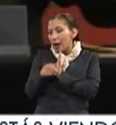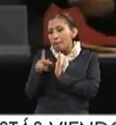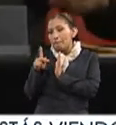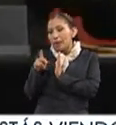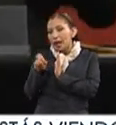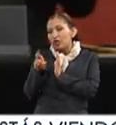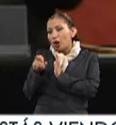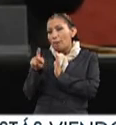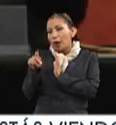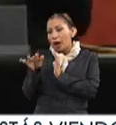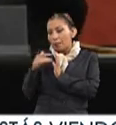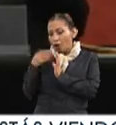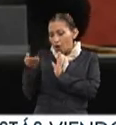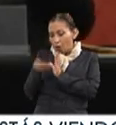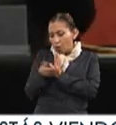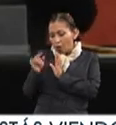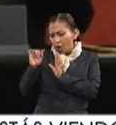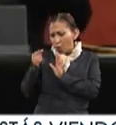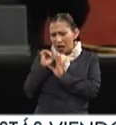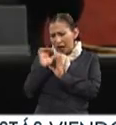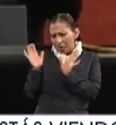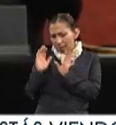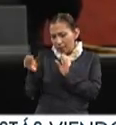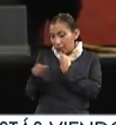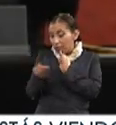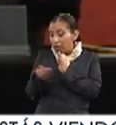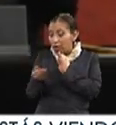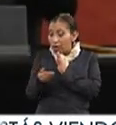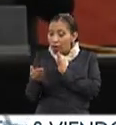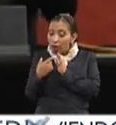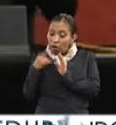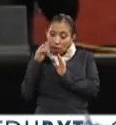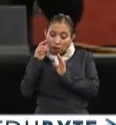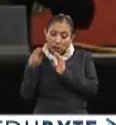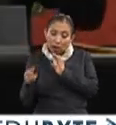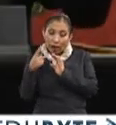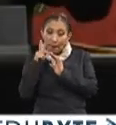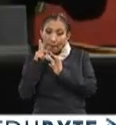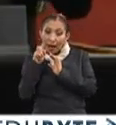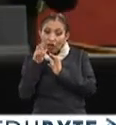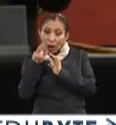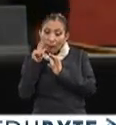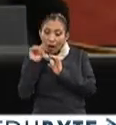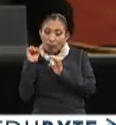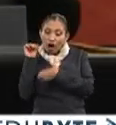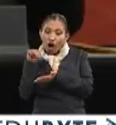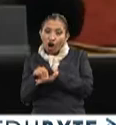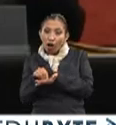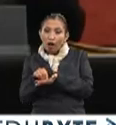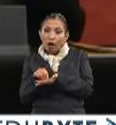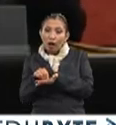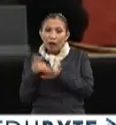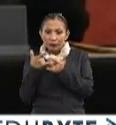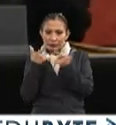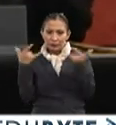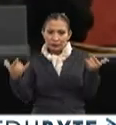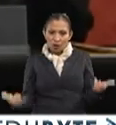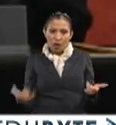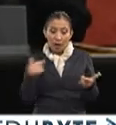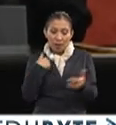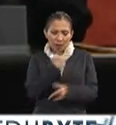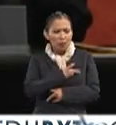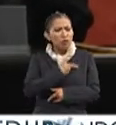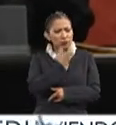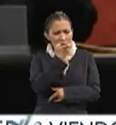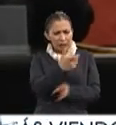Pedro Páramo y que sin moverle una coma ni nada, pero el Pedro Páramo que todos hemos leído pasó un poco por ese fin. Es una leyenda. A mí me